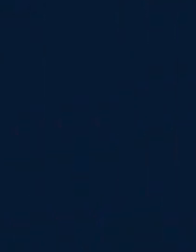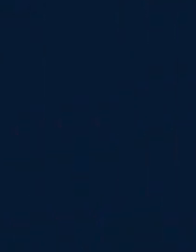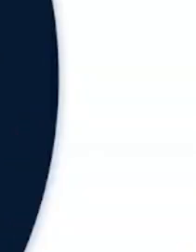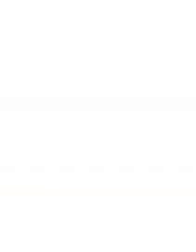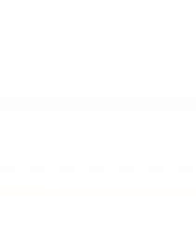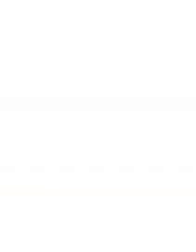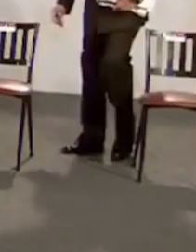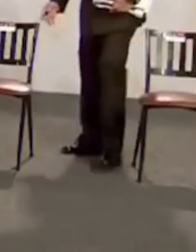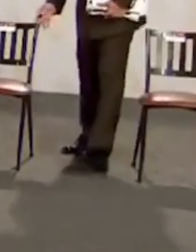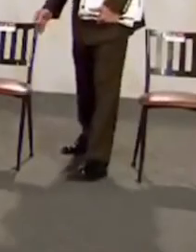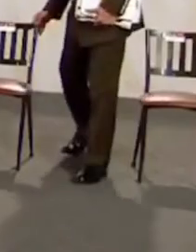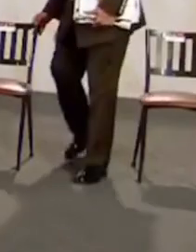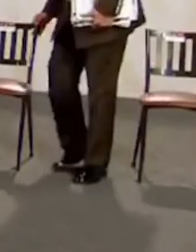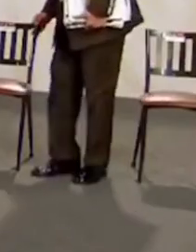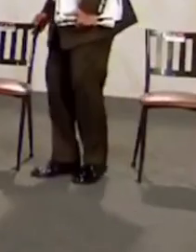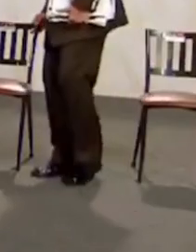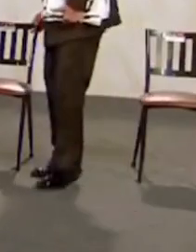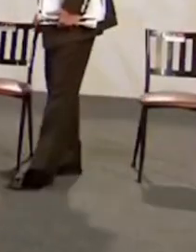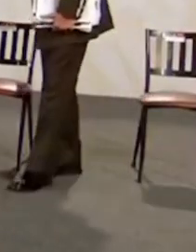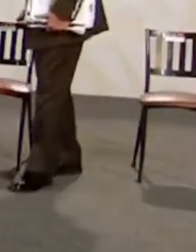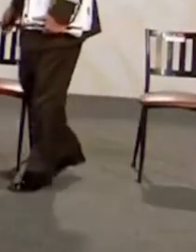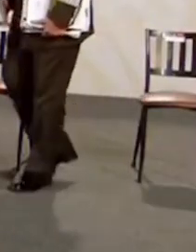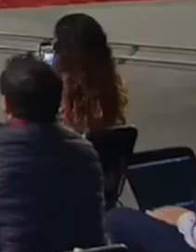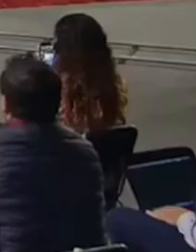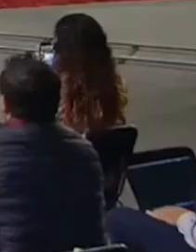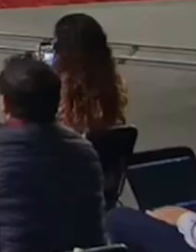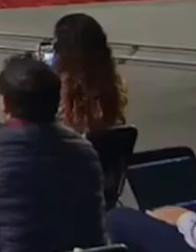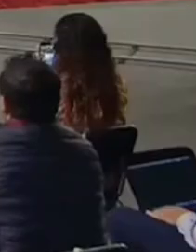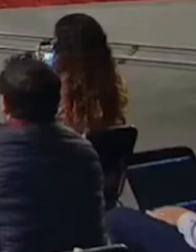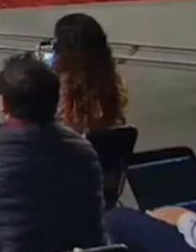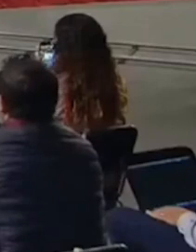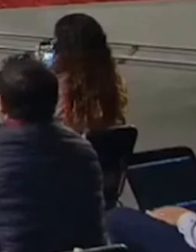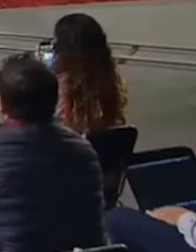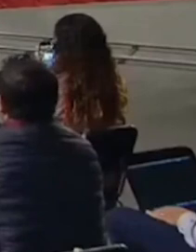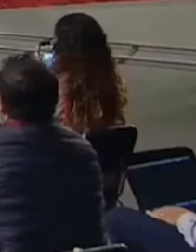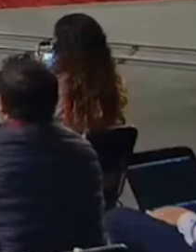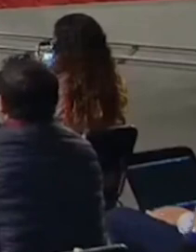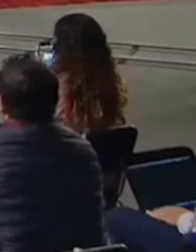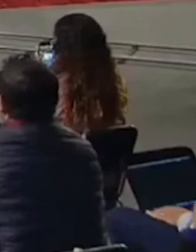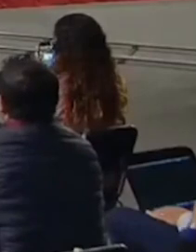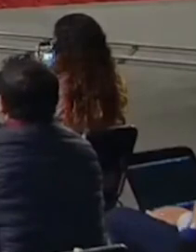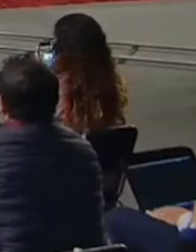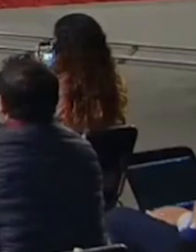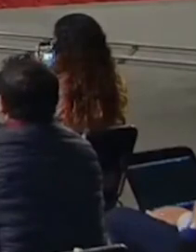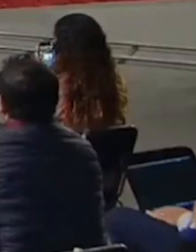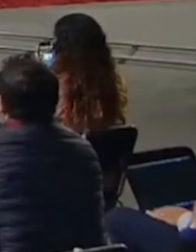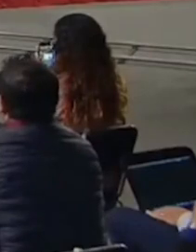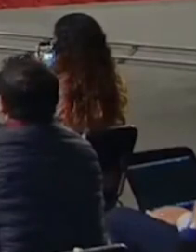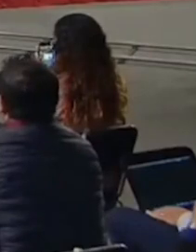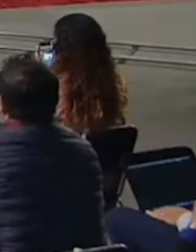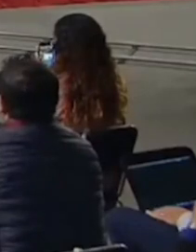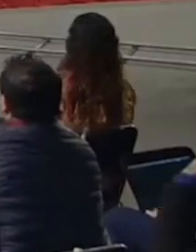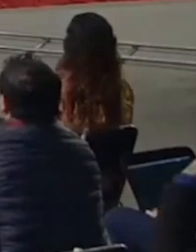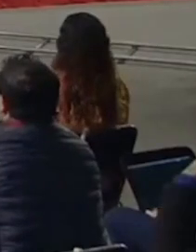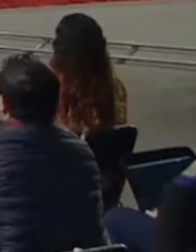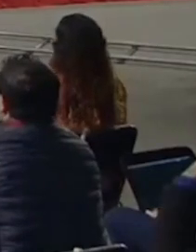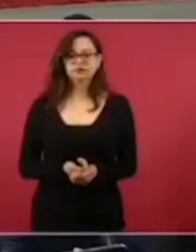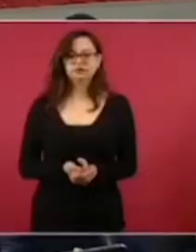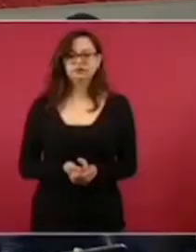Hoy martes vamos a informar sobre seguridad,